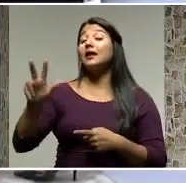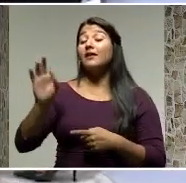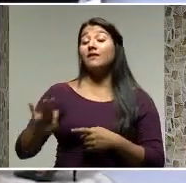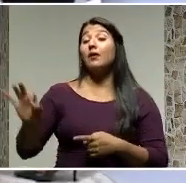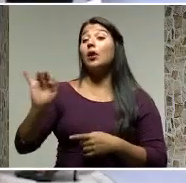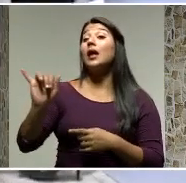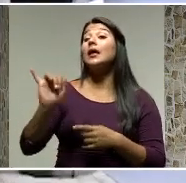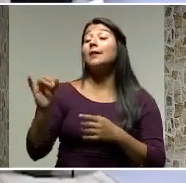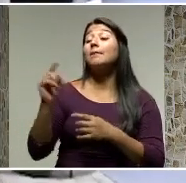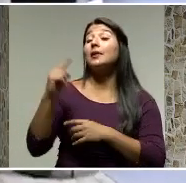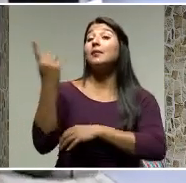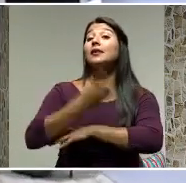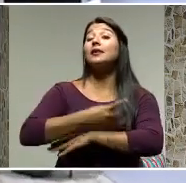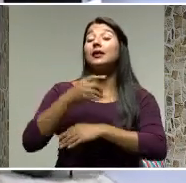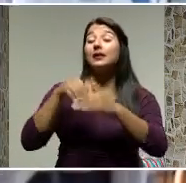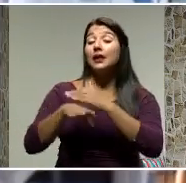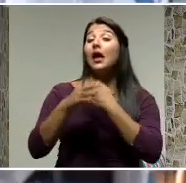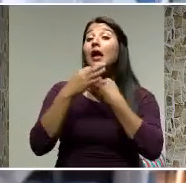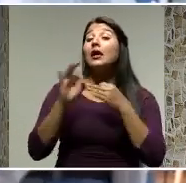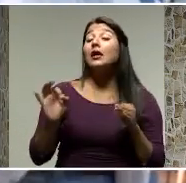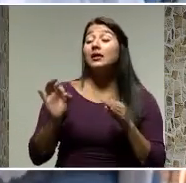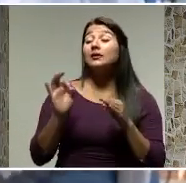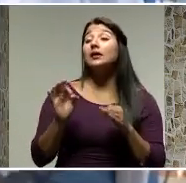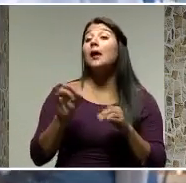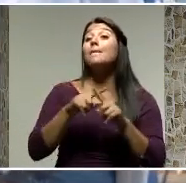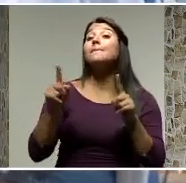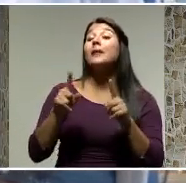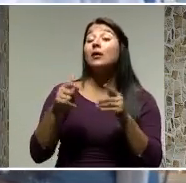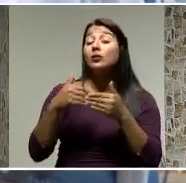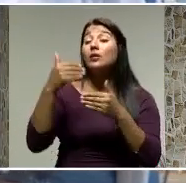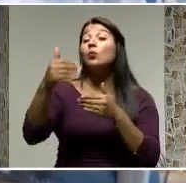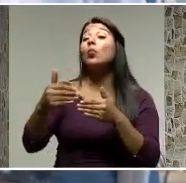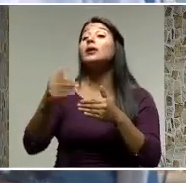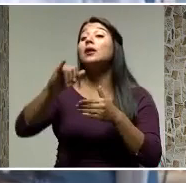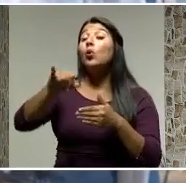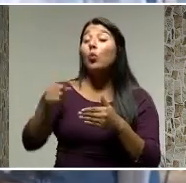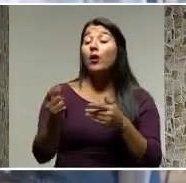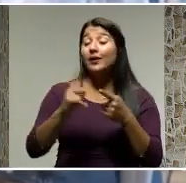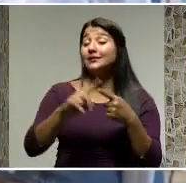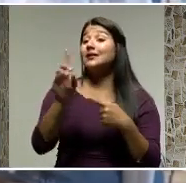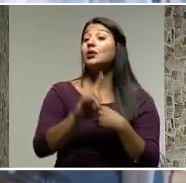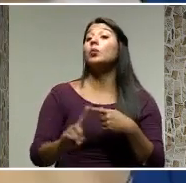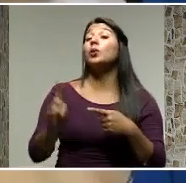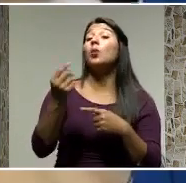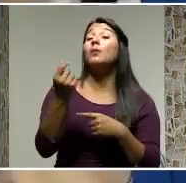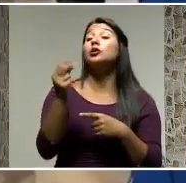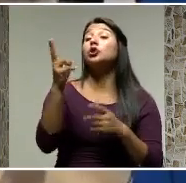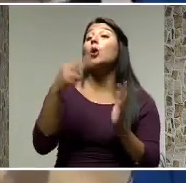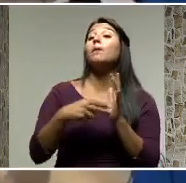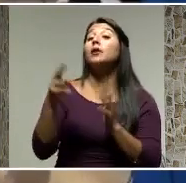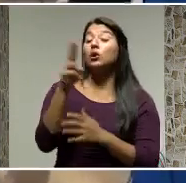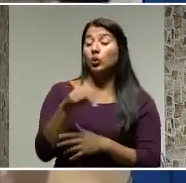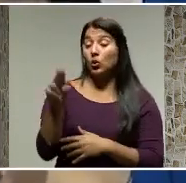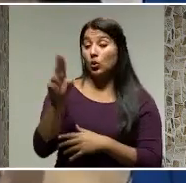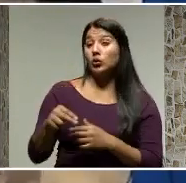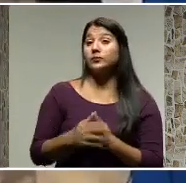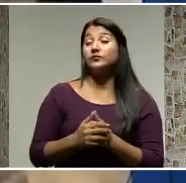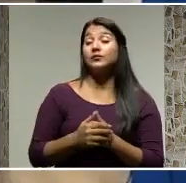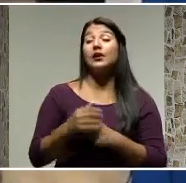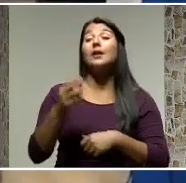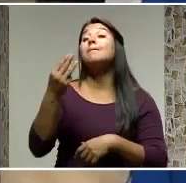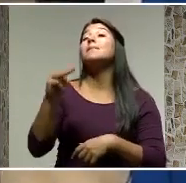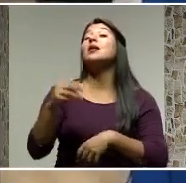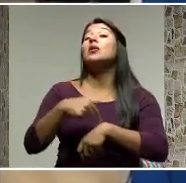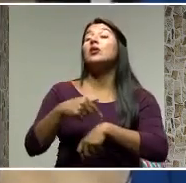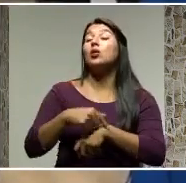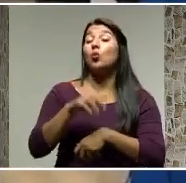primer día la entrada será gratuita a partir del jueves y hasta el domingo tendrá un costo de 2 mil colones. El miércoles el horario será